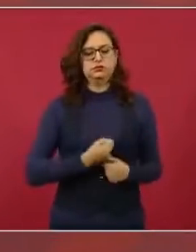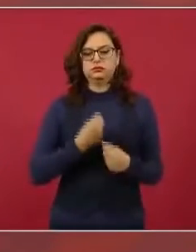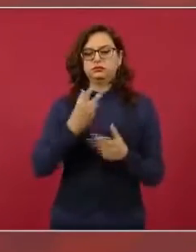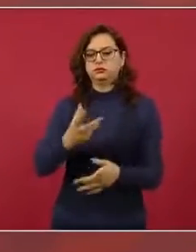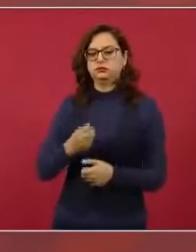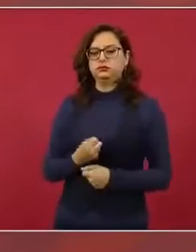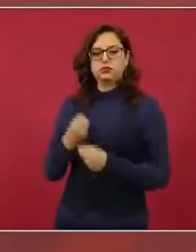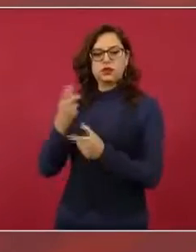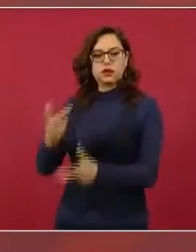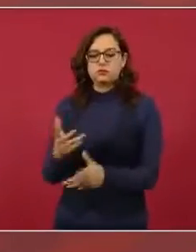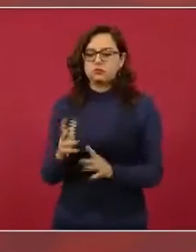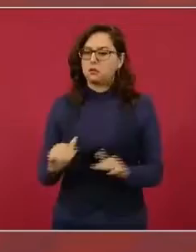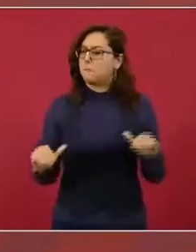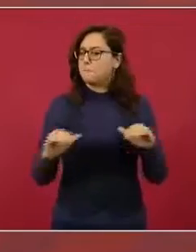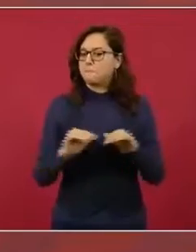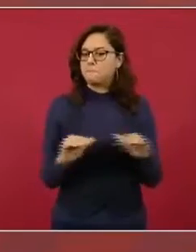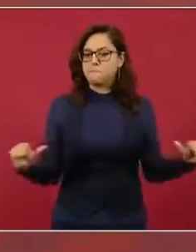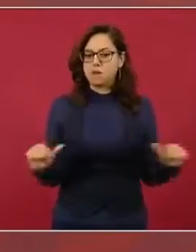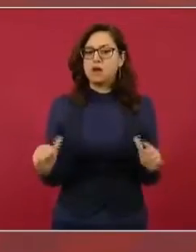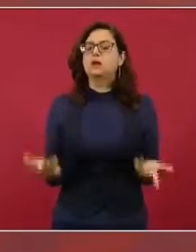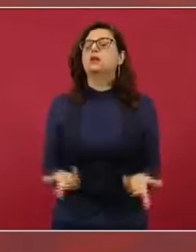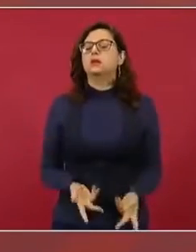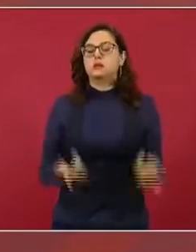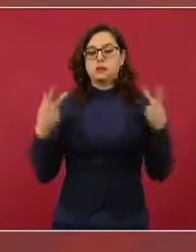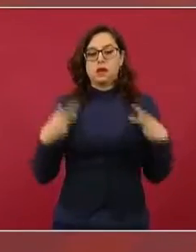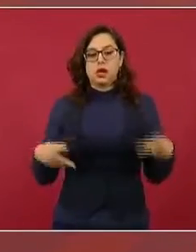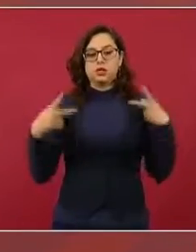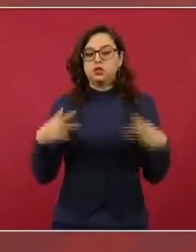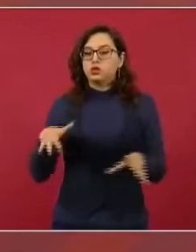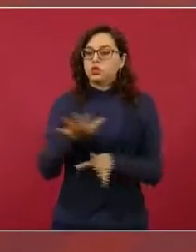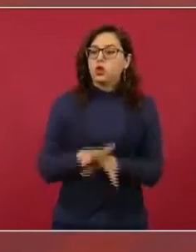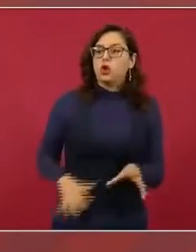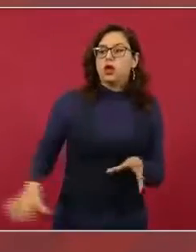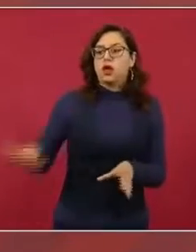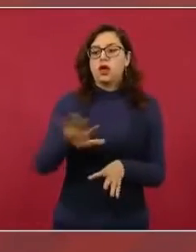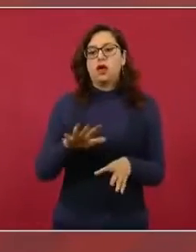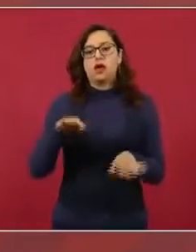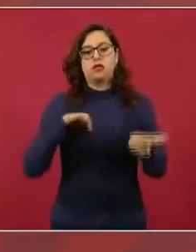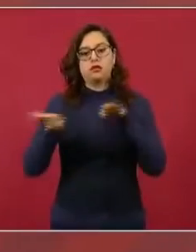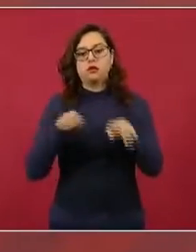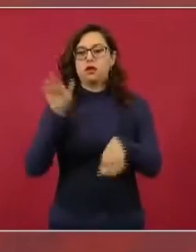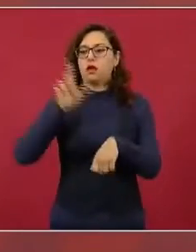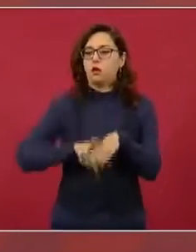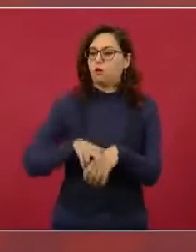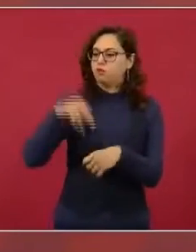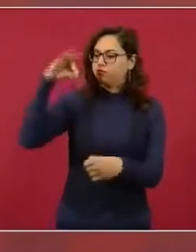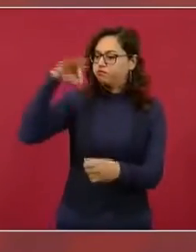garantizar este mecanismo de votación